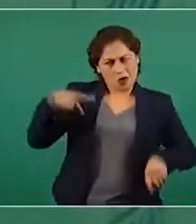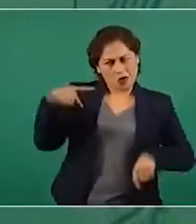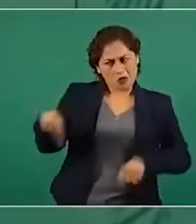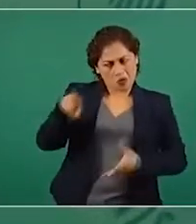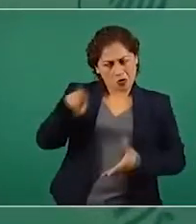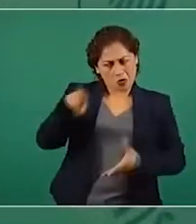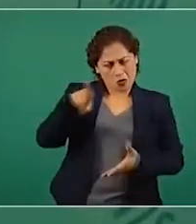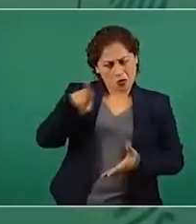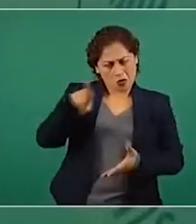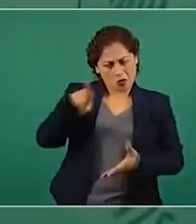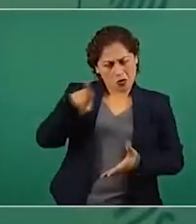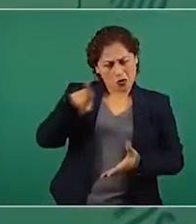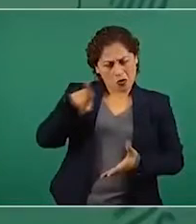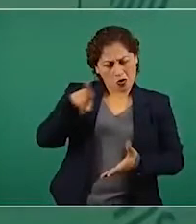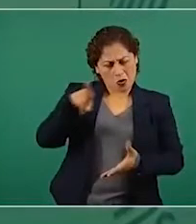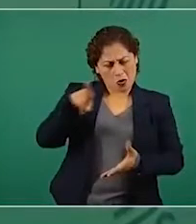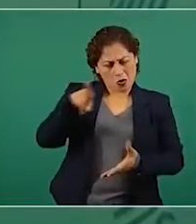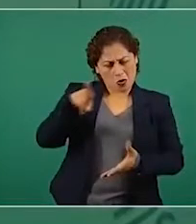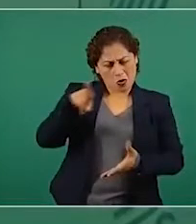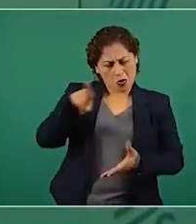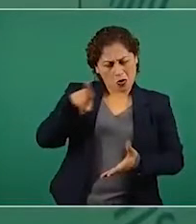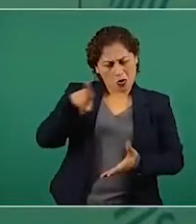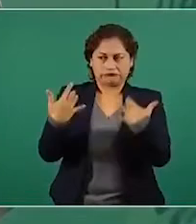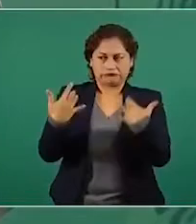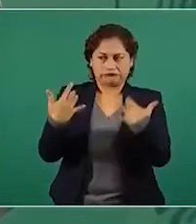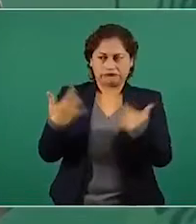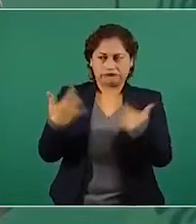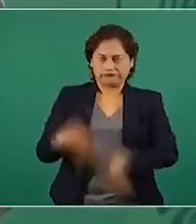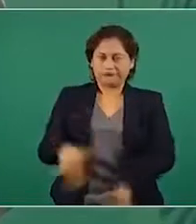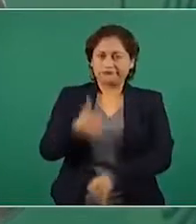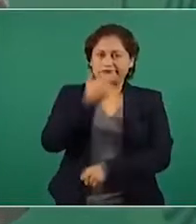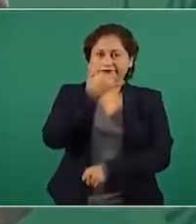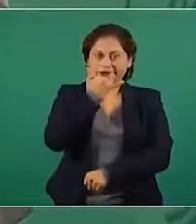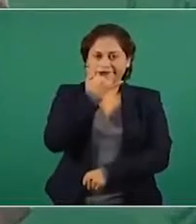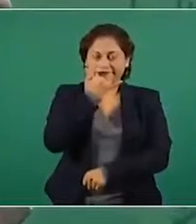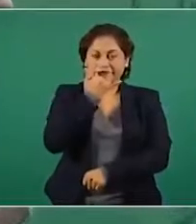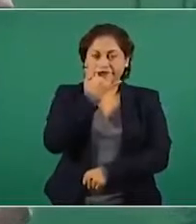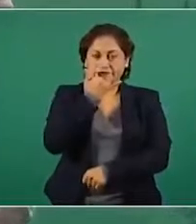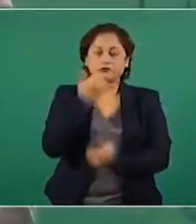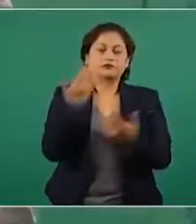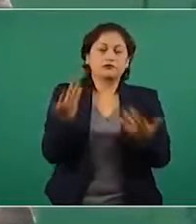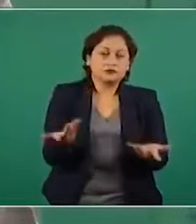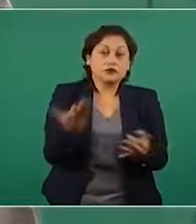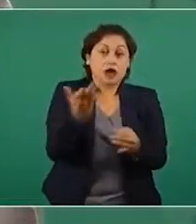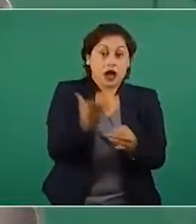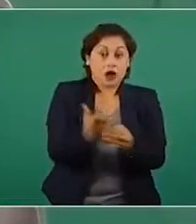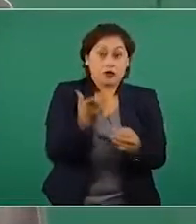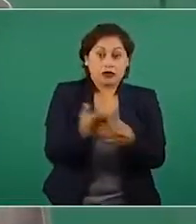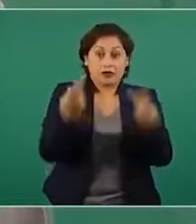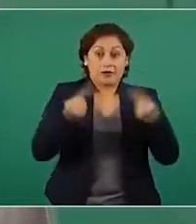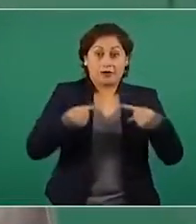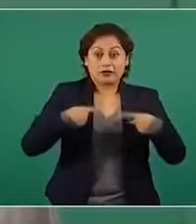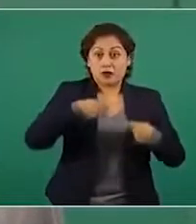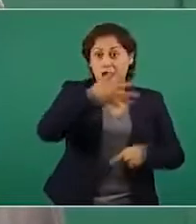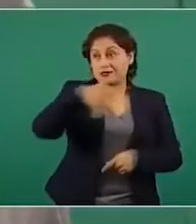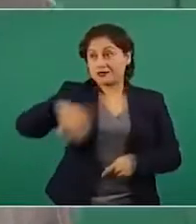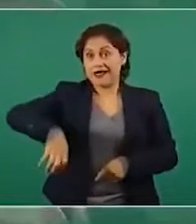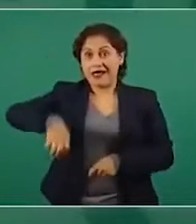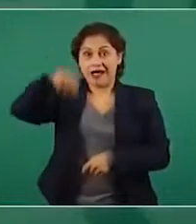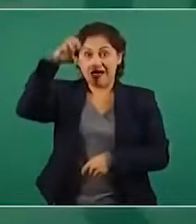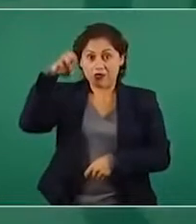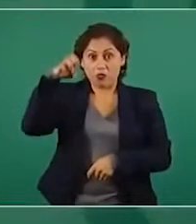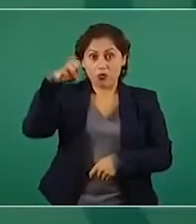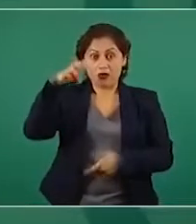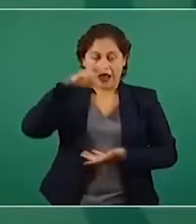ya es muy difícil que se den los cambios, lo único que se